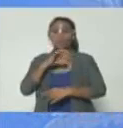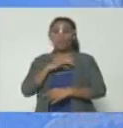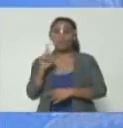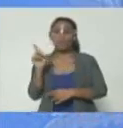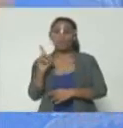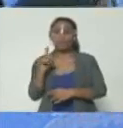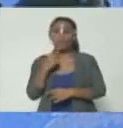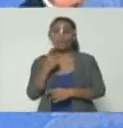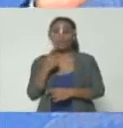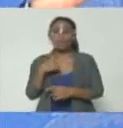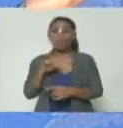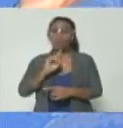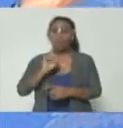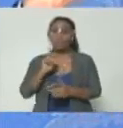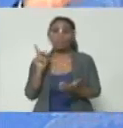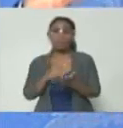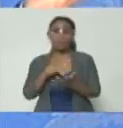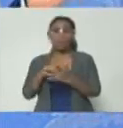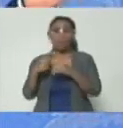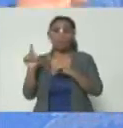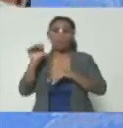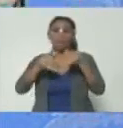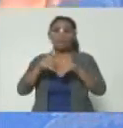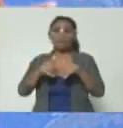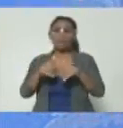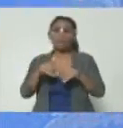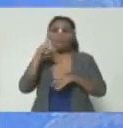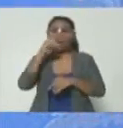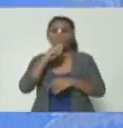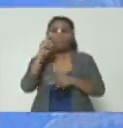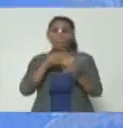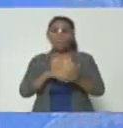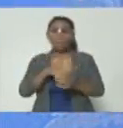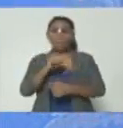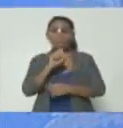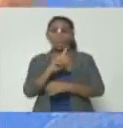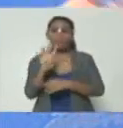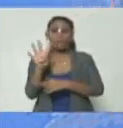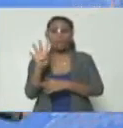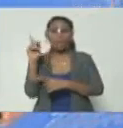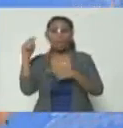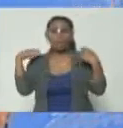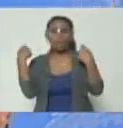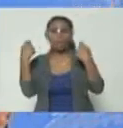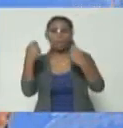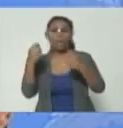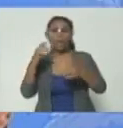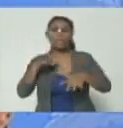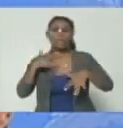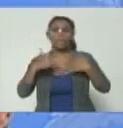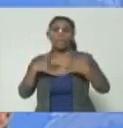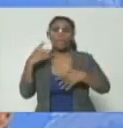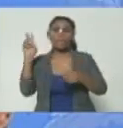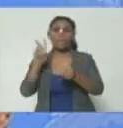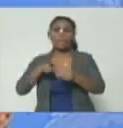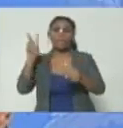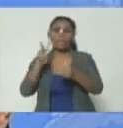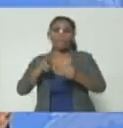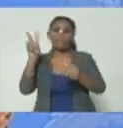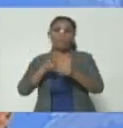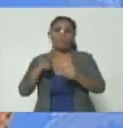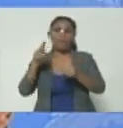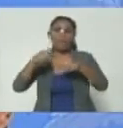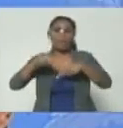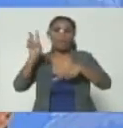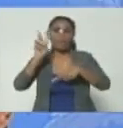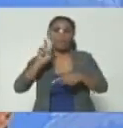decidió que no iba a participar en ninguna otra elección y desde el año 2014 está promoviendo eventos extremos de violencia en